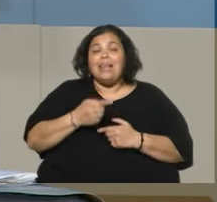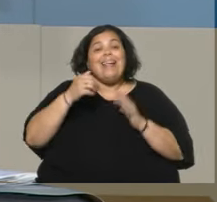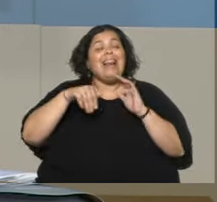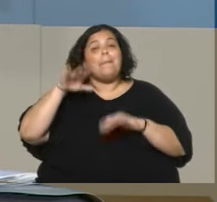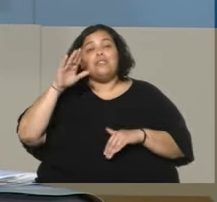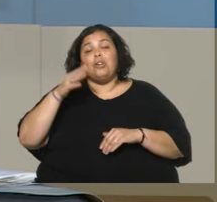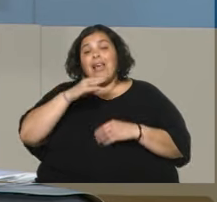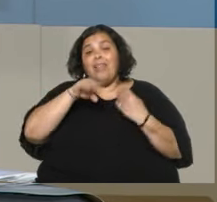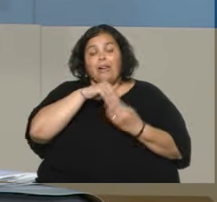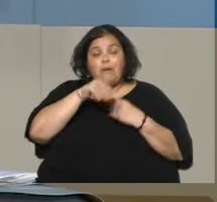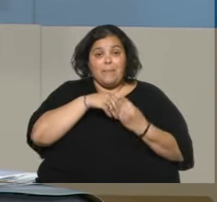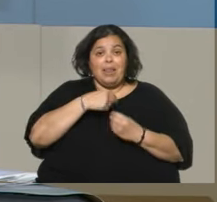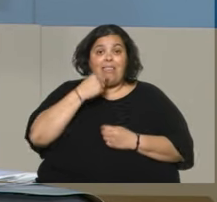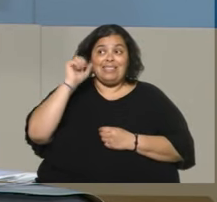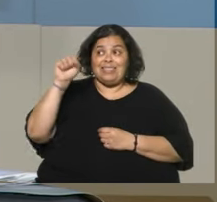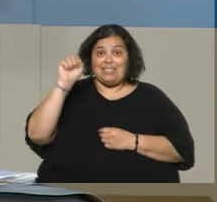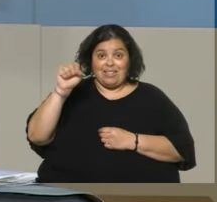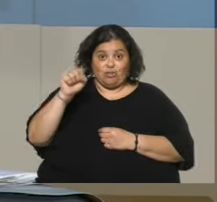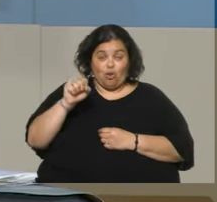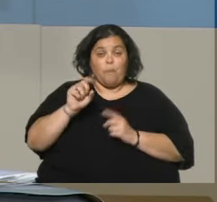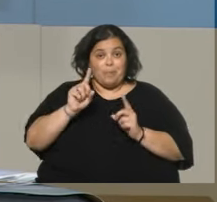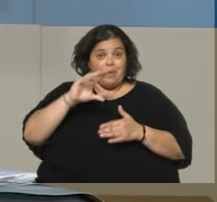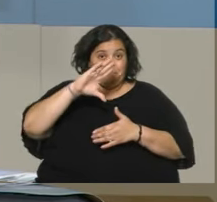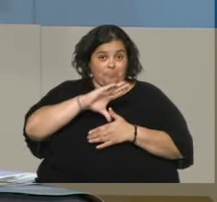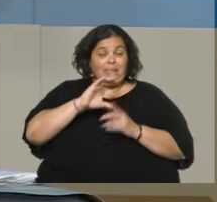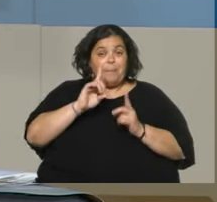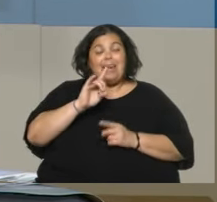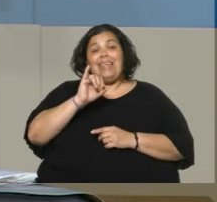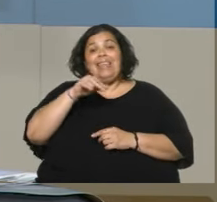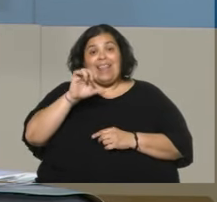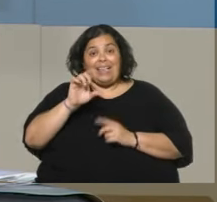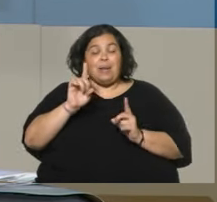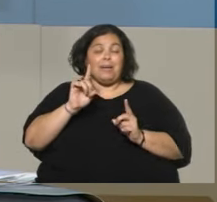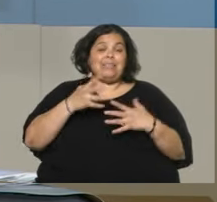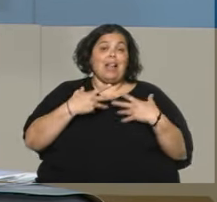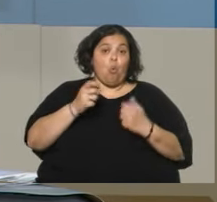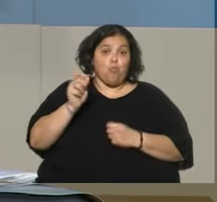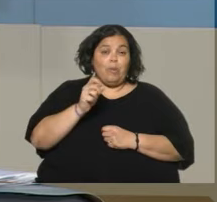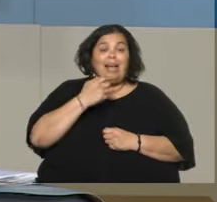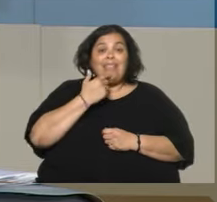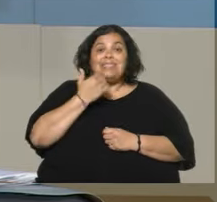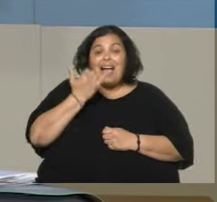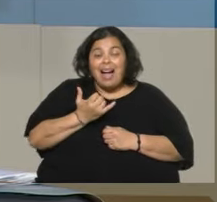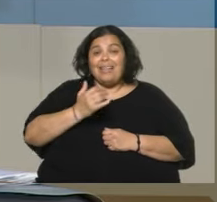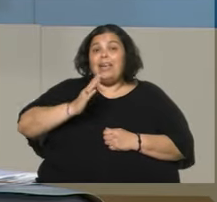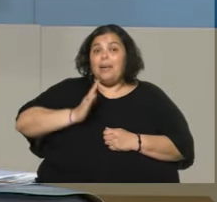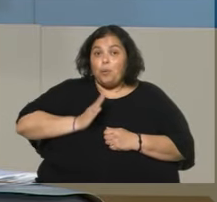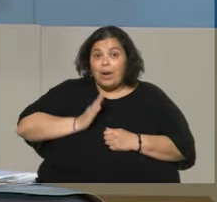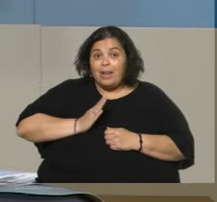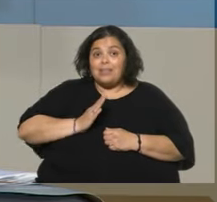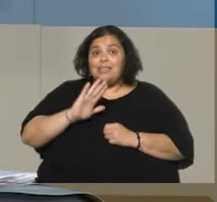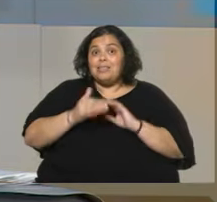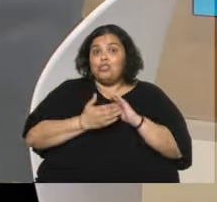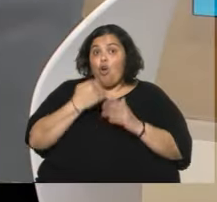último censo del Ministerio de Desarrollo Social del INE y de Salud Pública, está concentrado en hogares donde hay niños y mujeres liderando esos hogares.